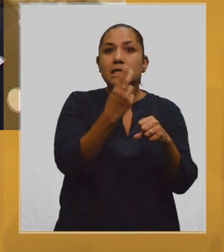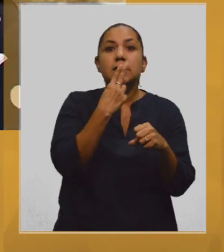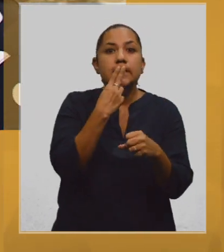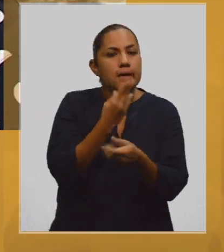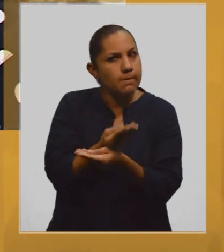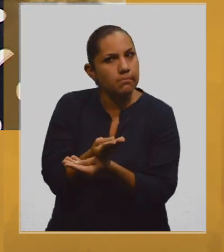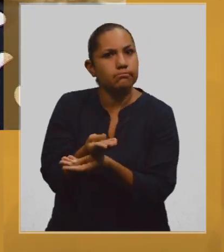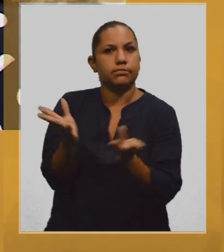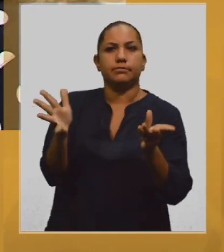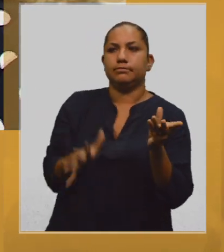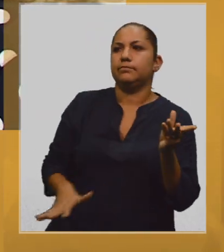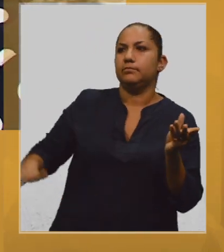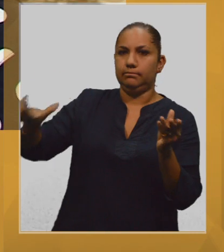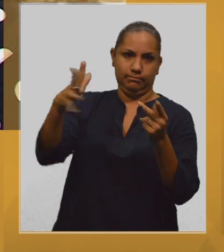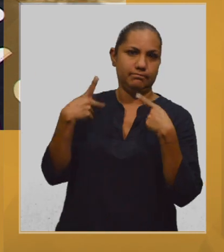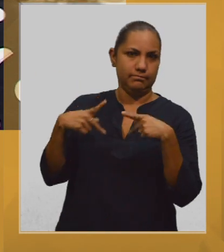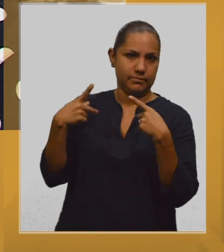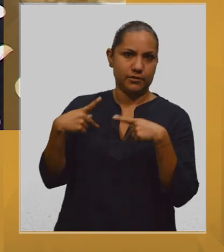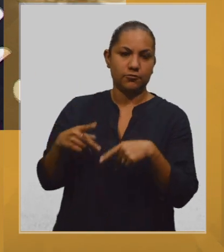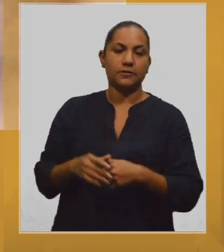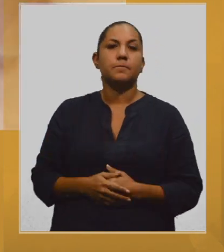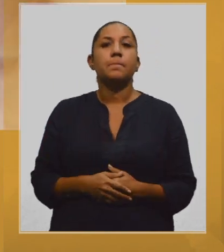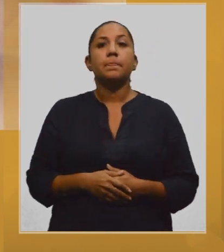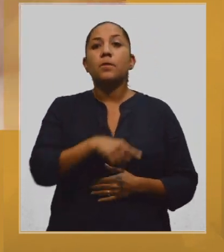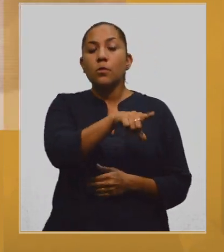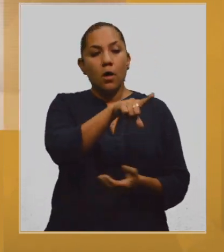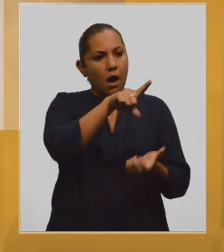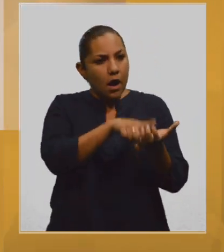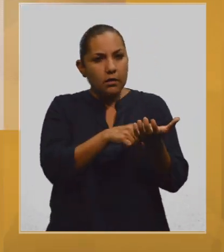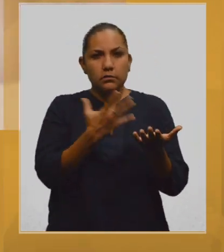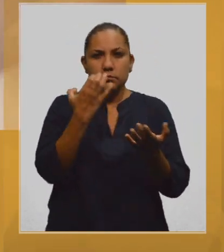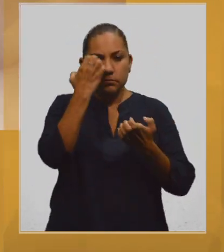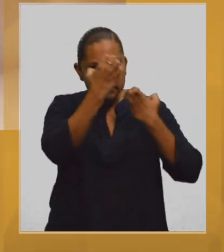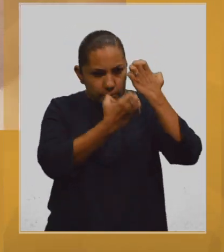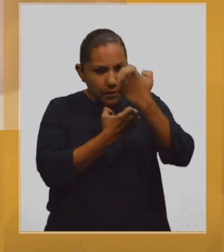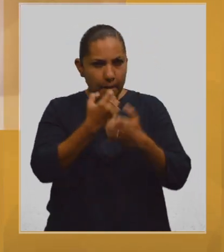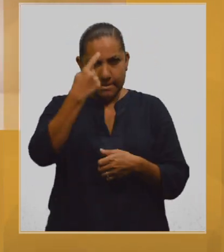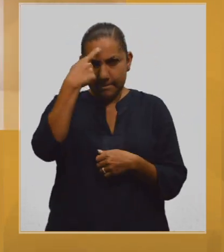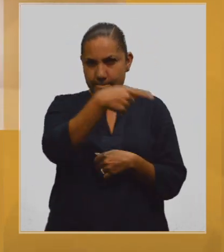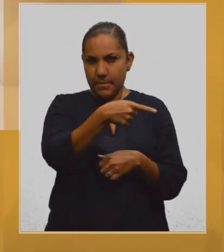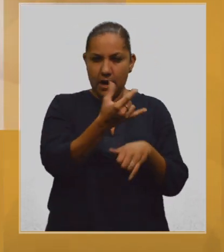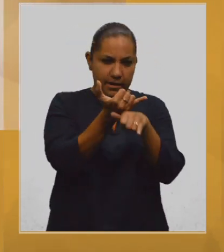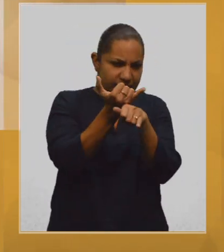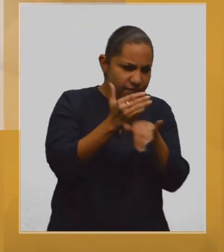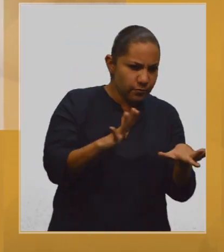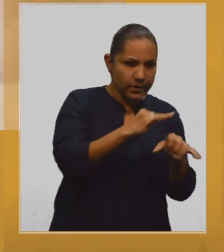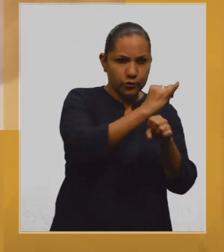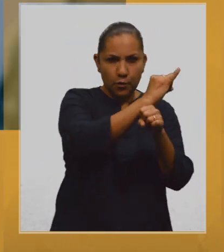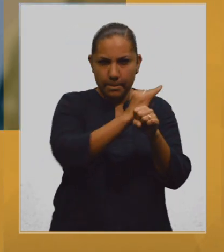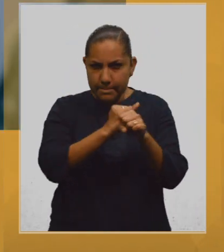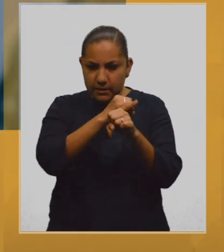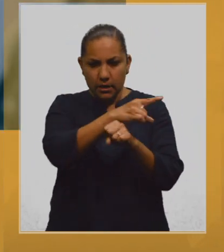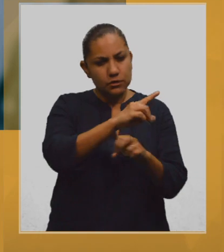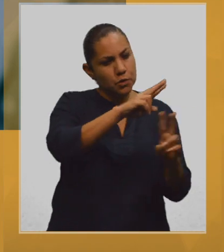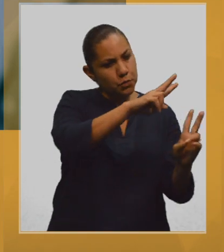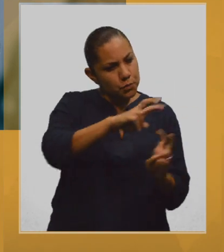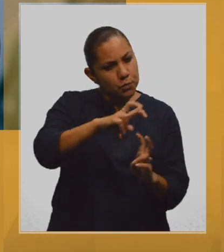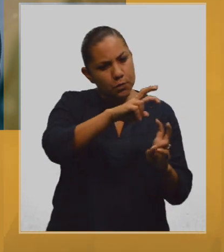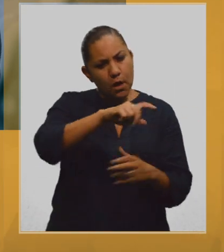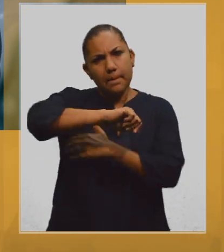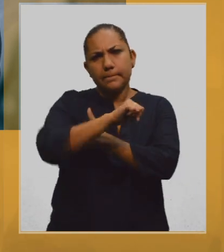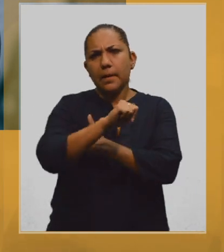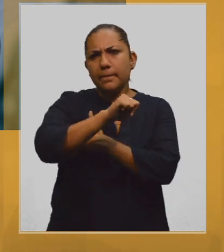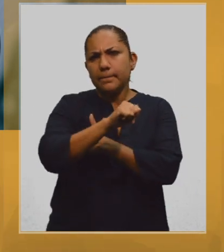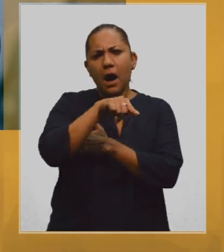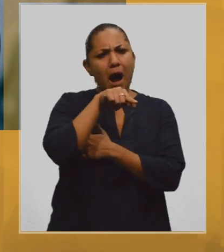gran reto que se tiene y una gran área de oportunidad es la preservación. Trabajar en políticas de preservación de estos documentos porque la